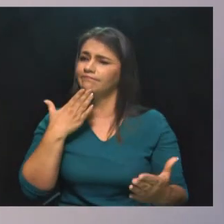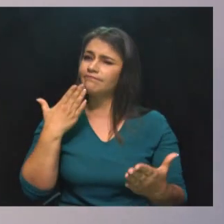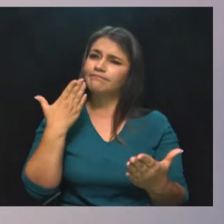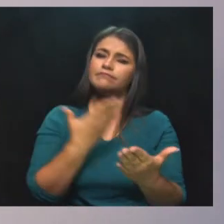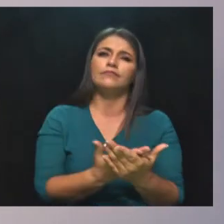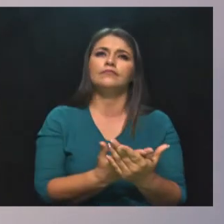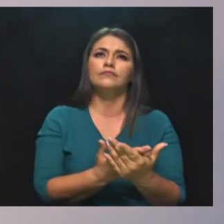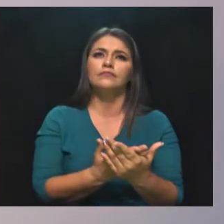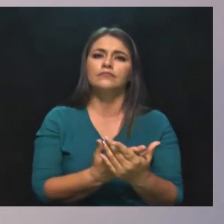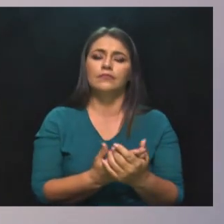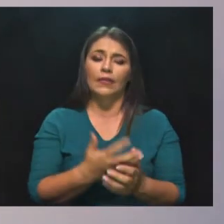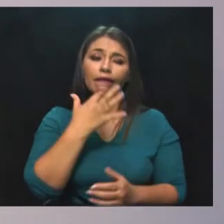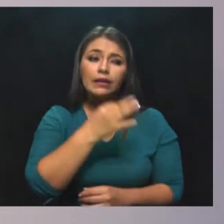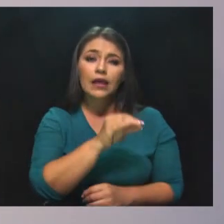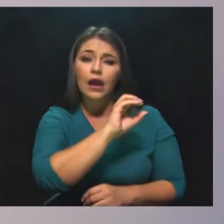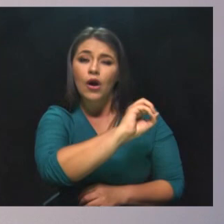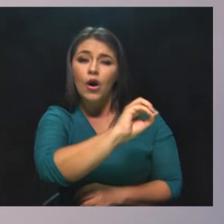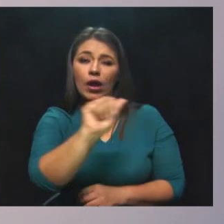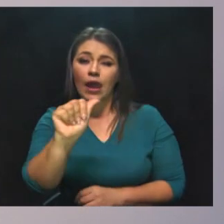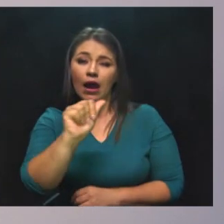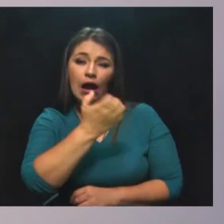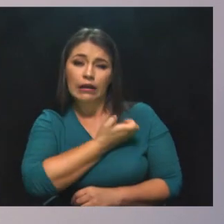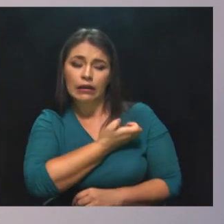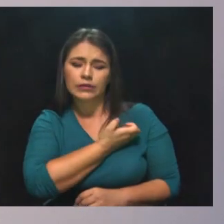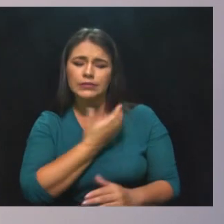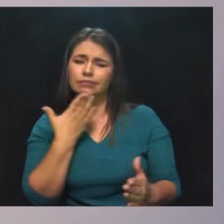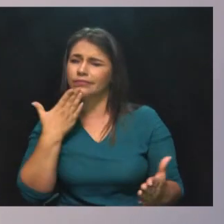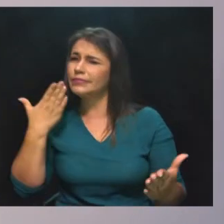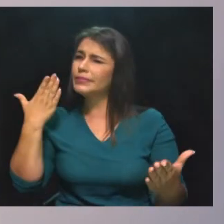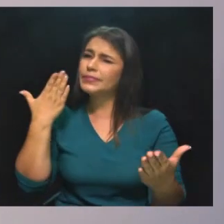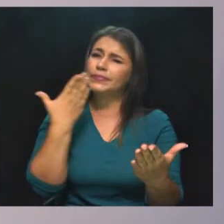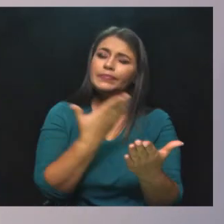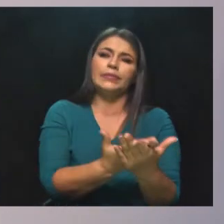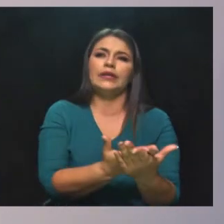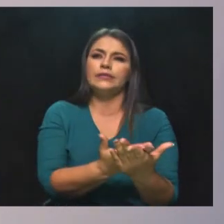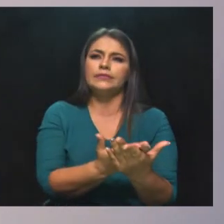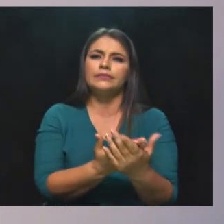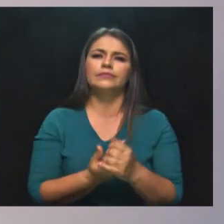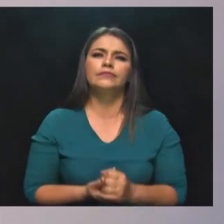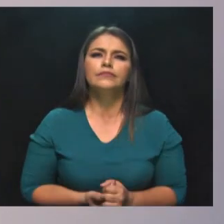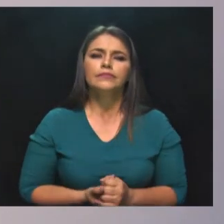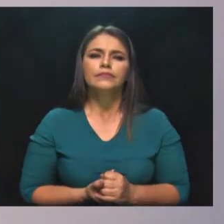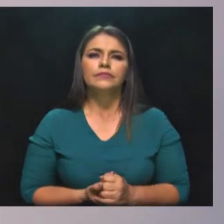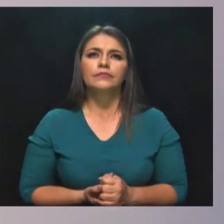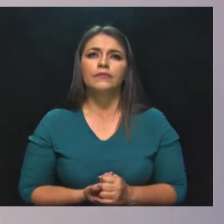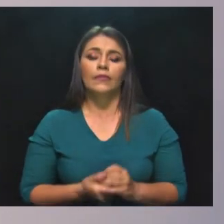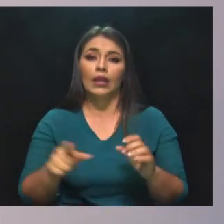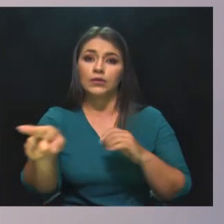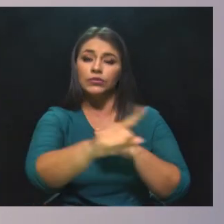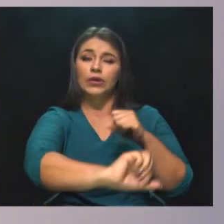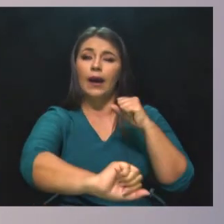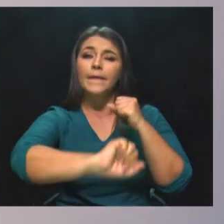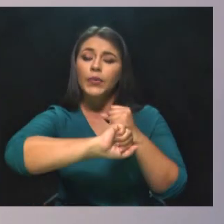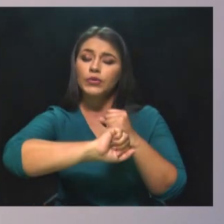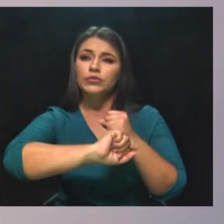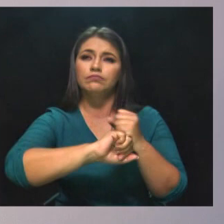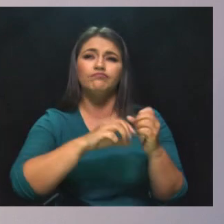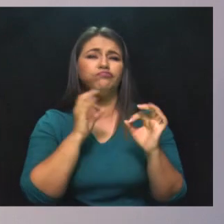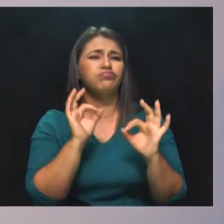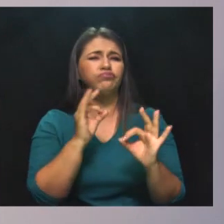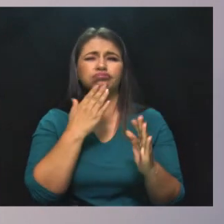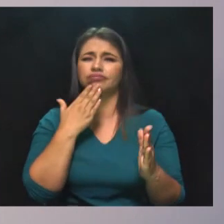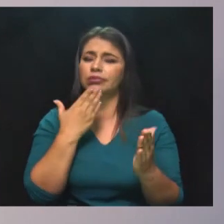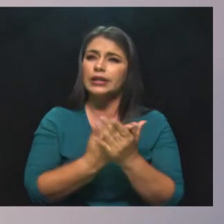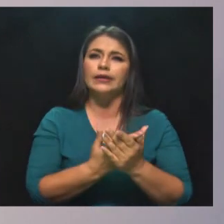envío un agradecimiento y quienes serán fundamentales en este propósito.